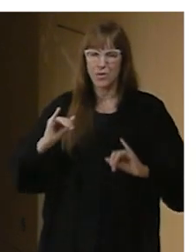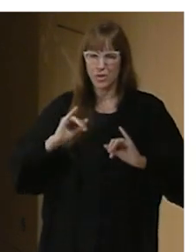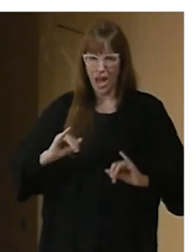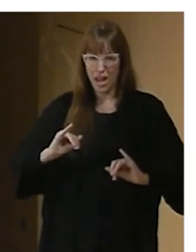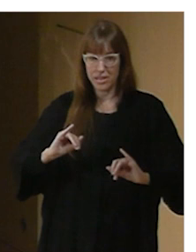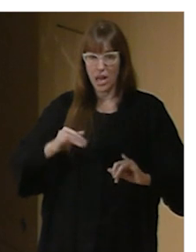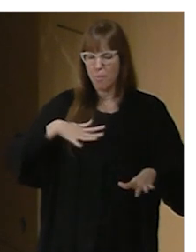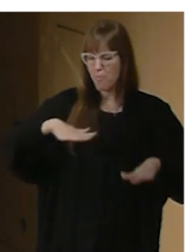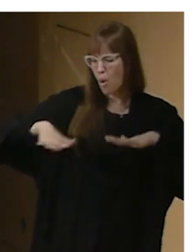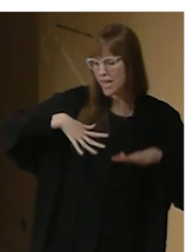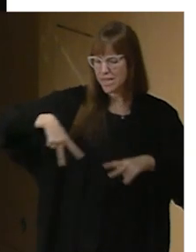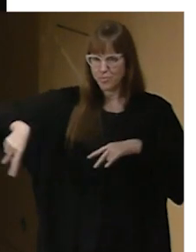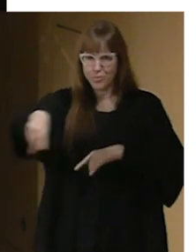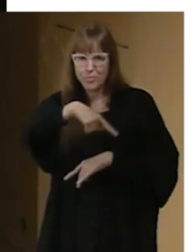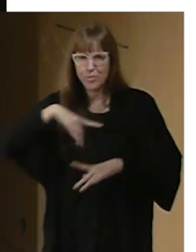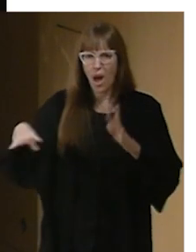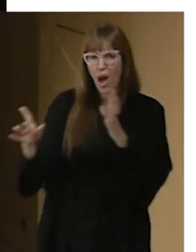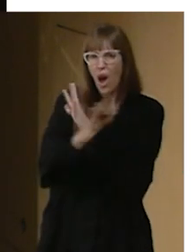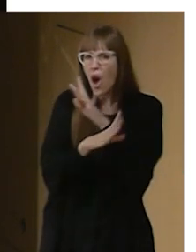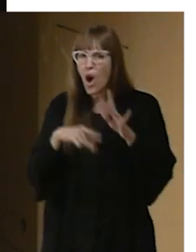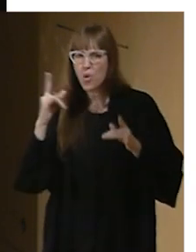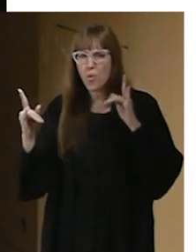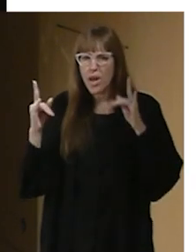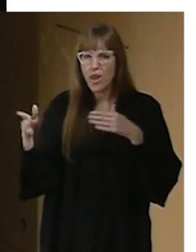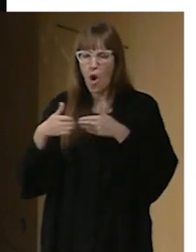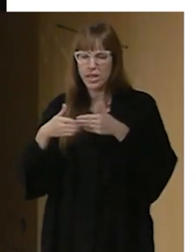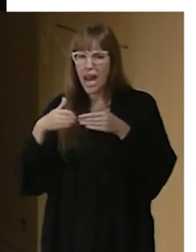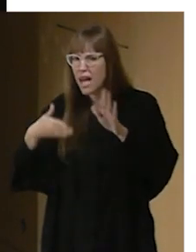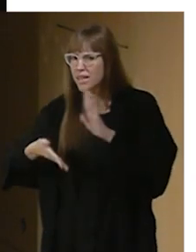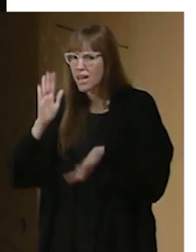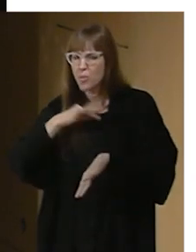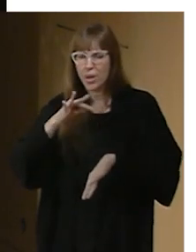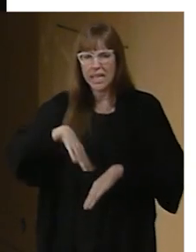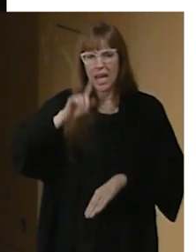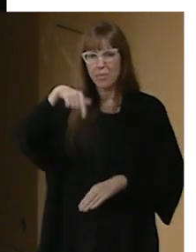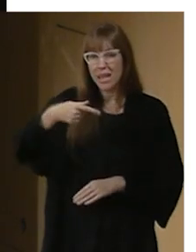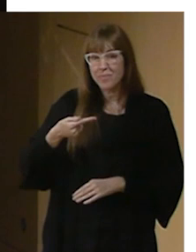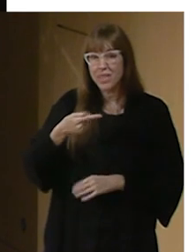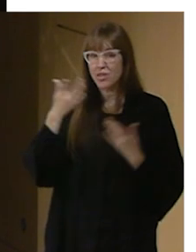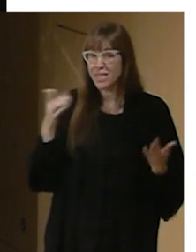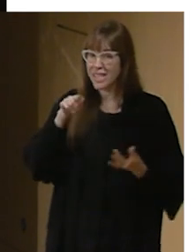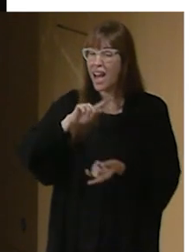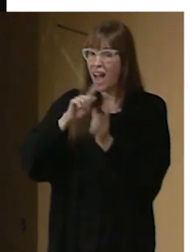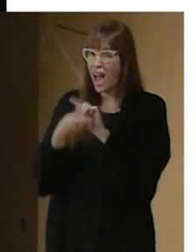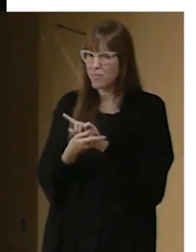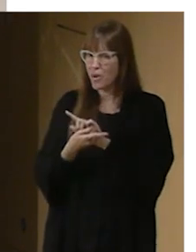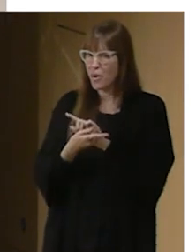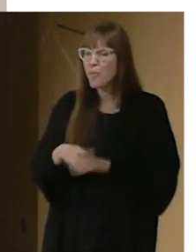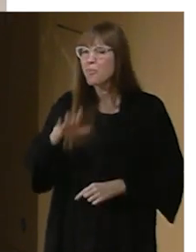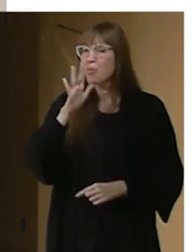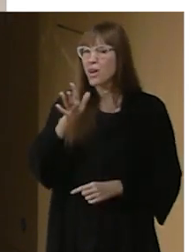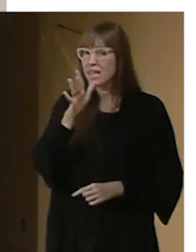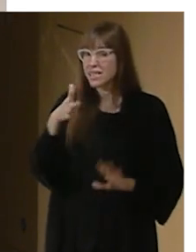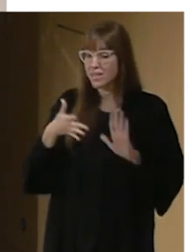esto es un cambio no solo para las personas que atienden con esas necesidades sino también para las personas